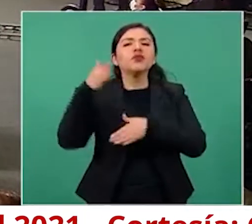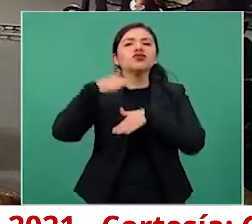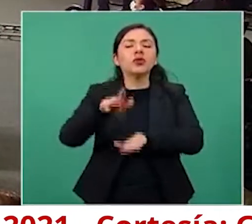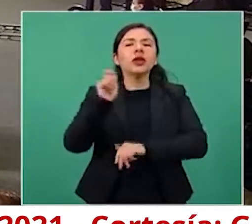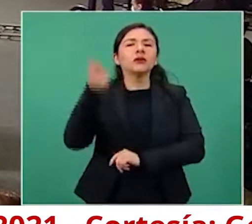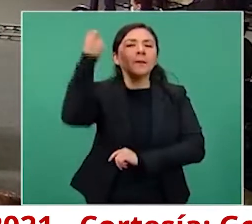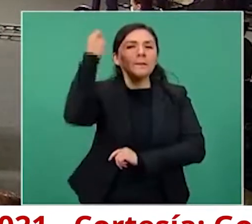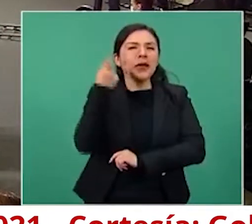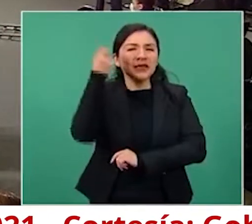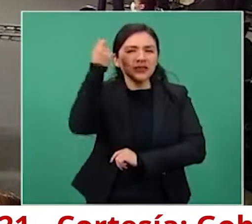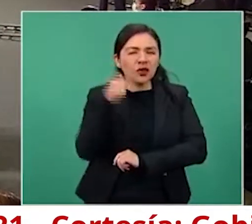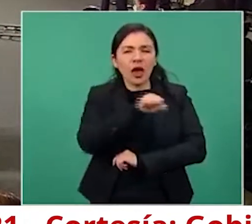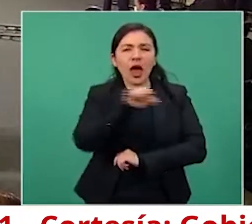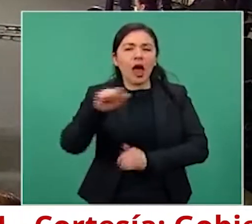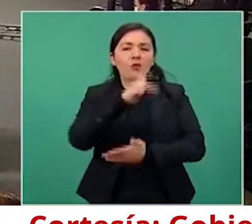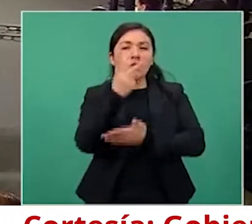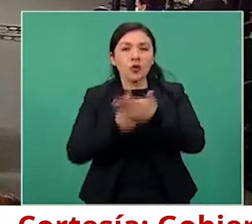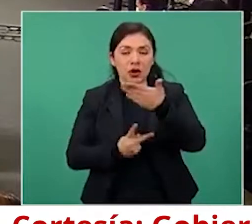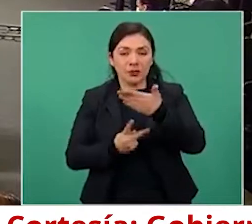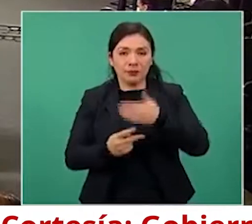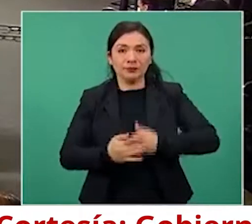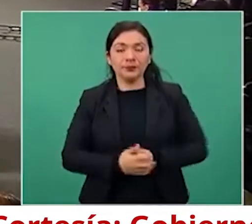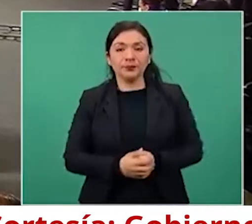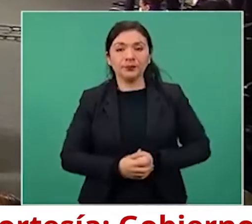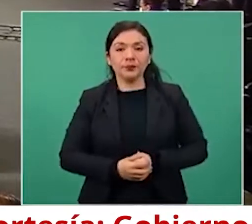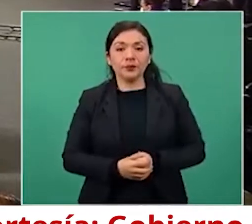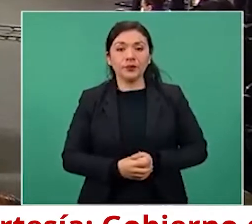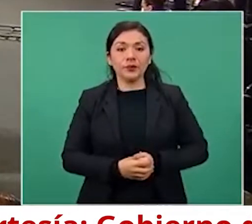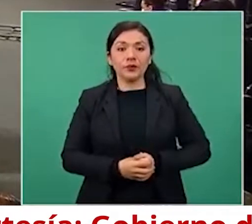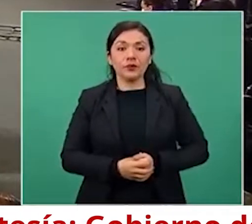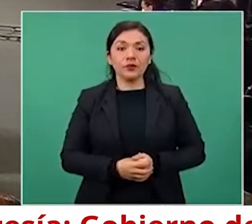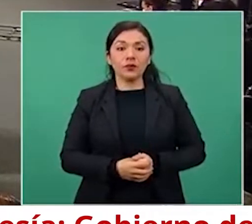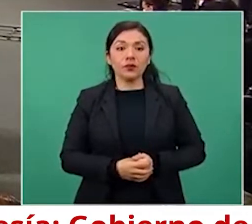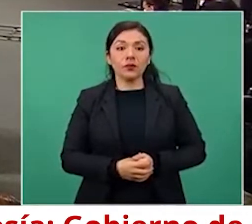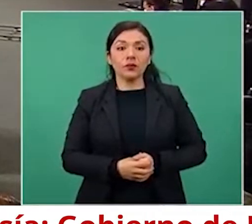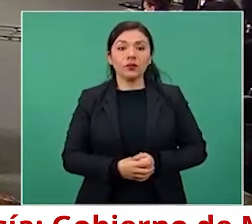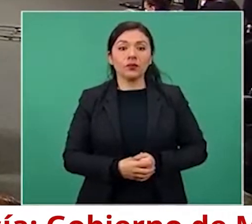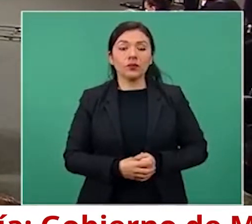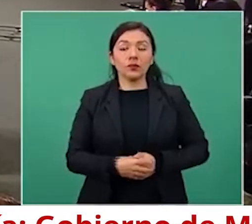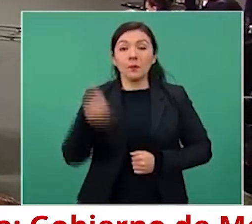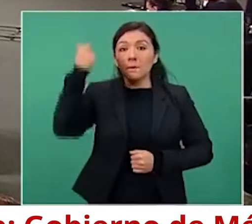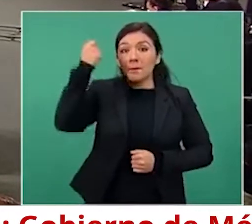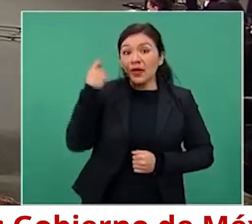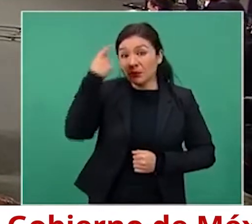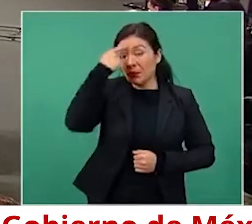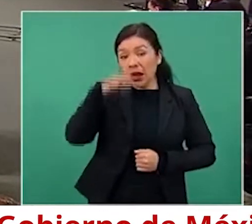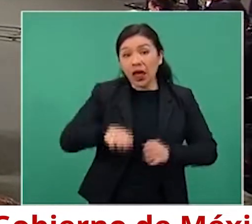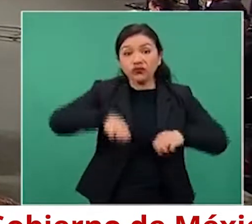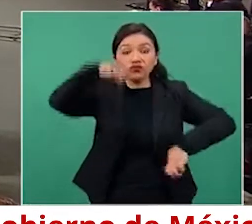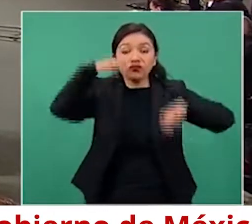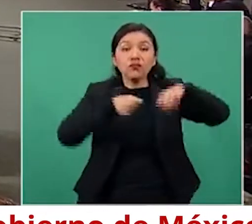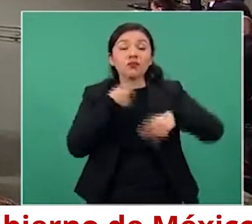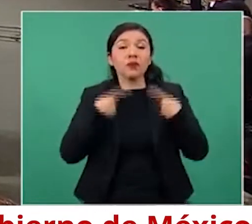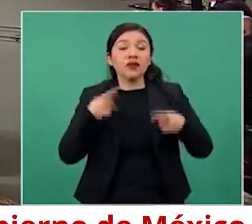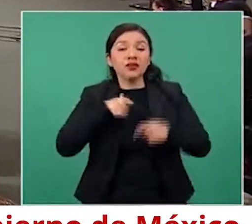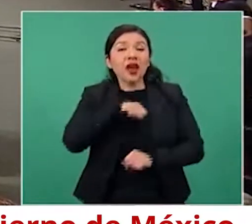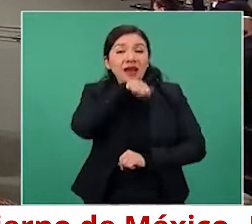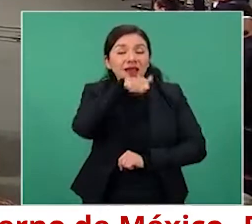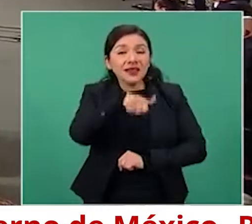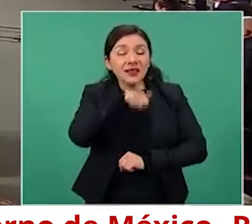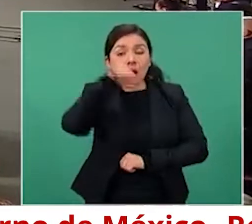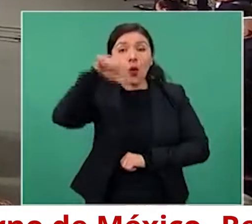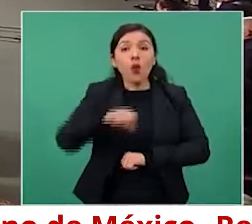bienestar que nos toca. ¿Coordina? ¿Se me ayuda? La pensión de adultos mayores cierra este año